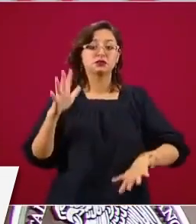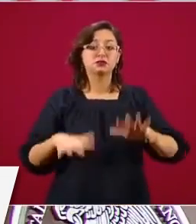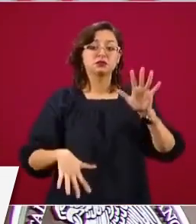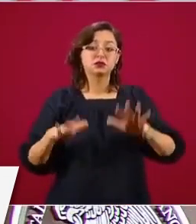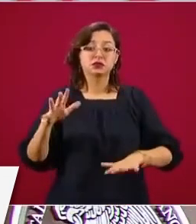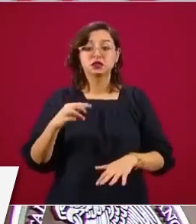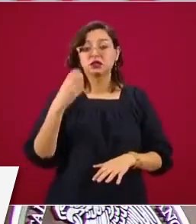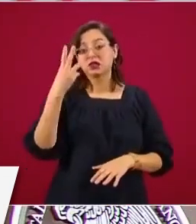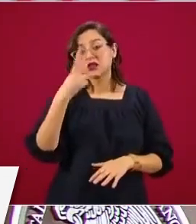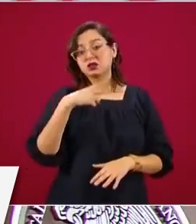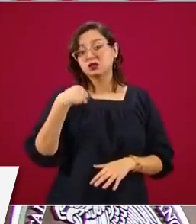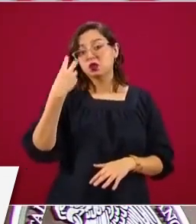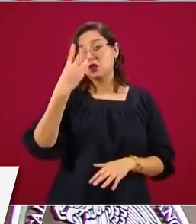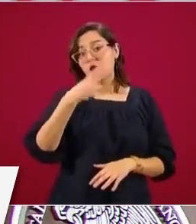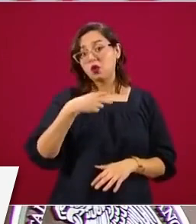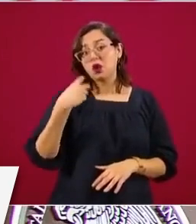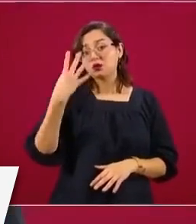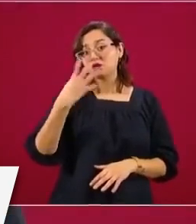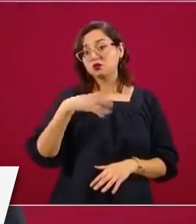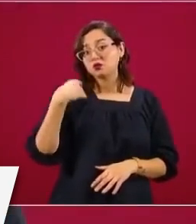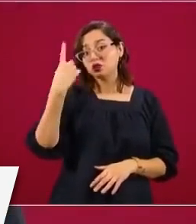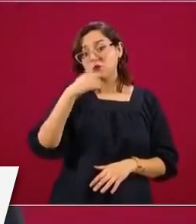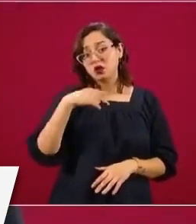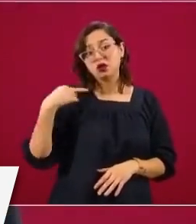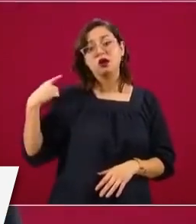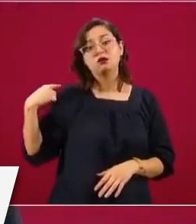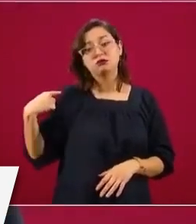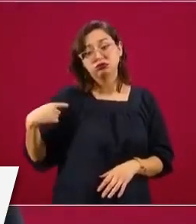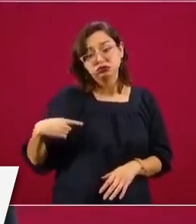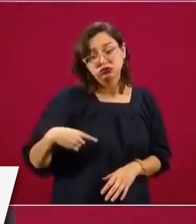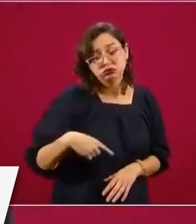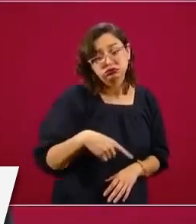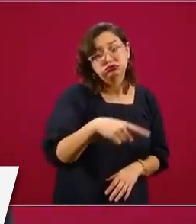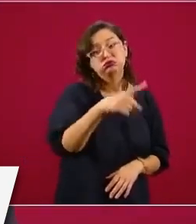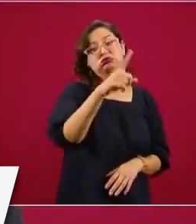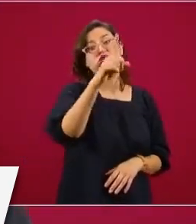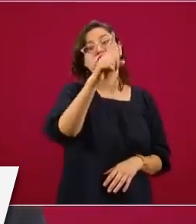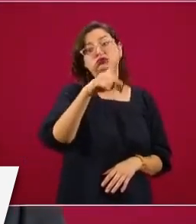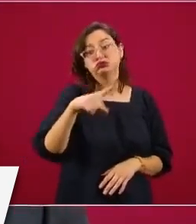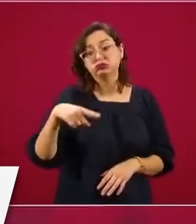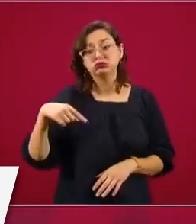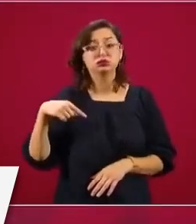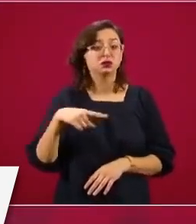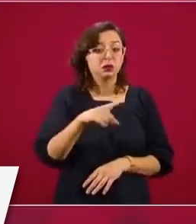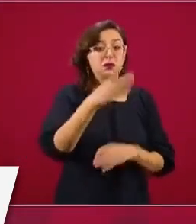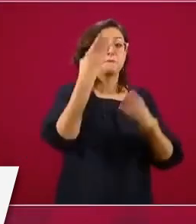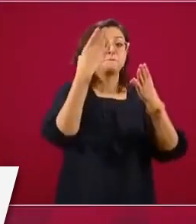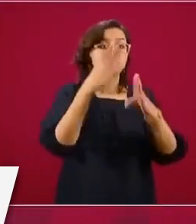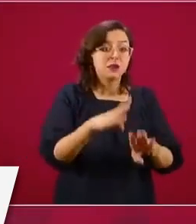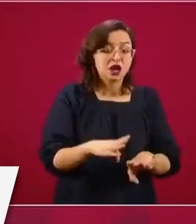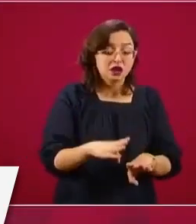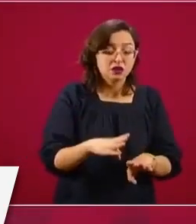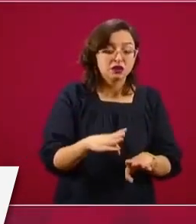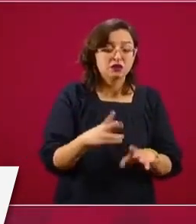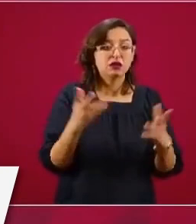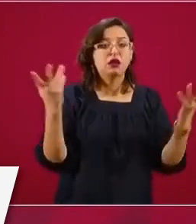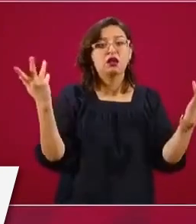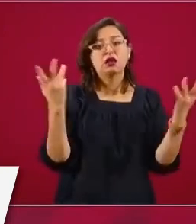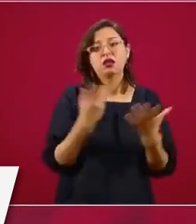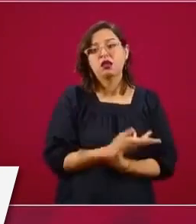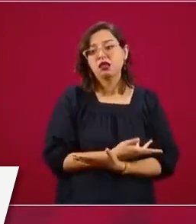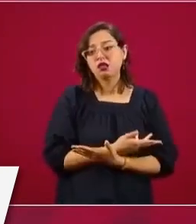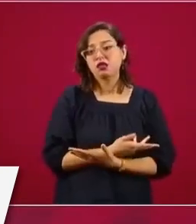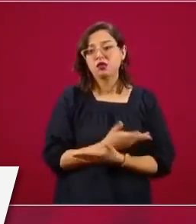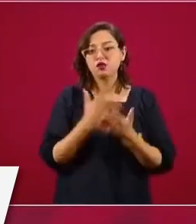tres horas, cuatro horas para ir a buscar sus apoyos y llegan a una sucursal bancaria y que no hay